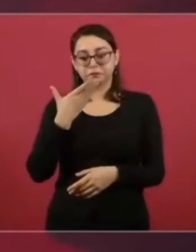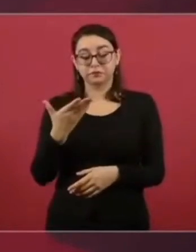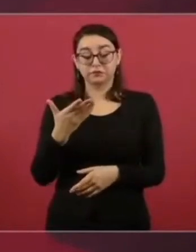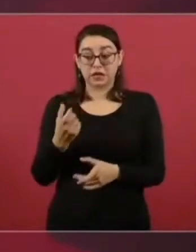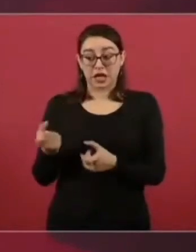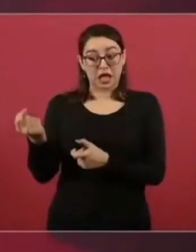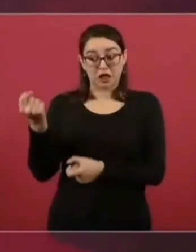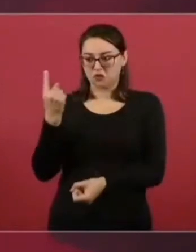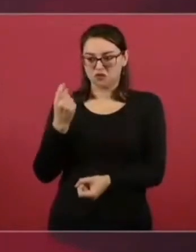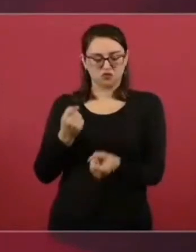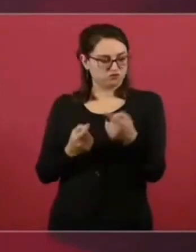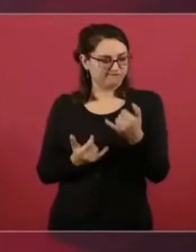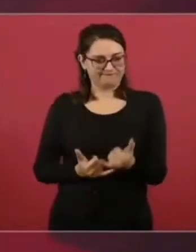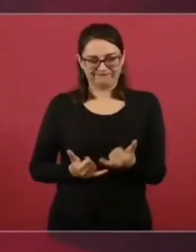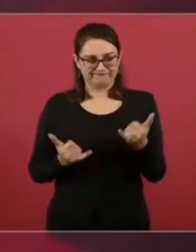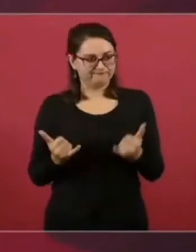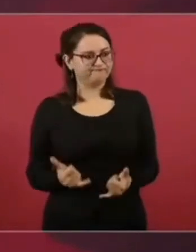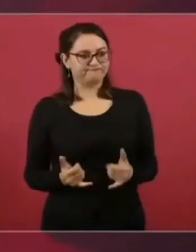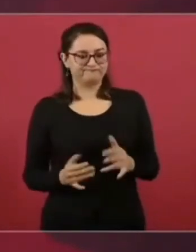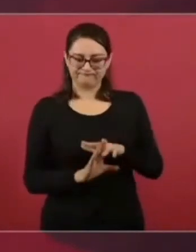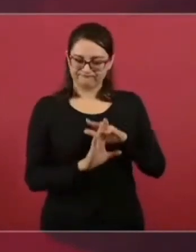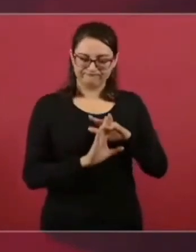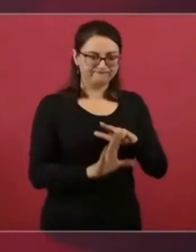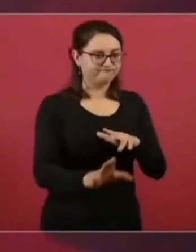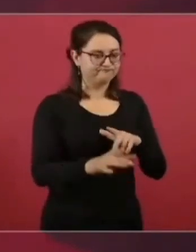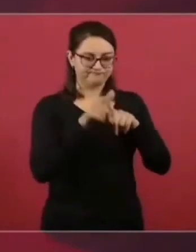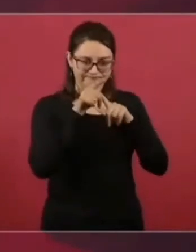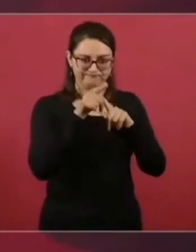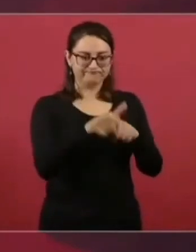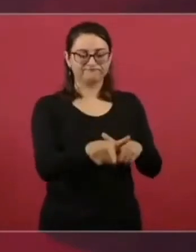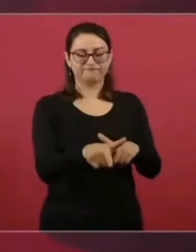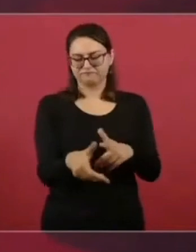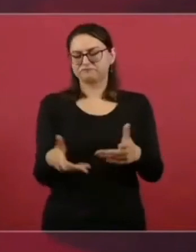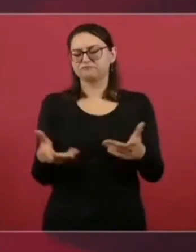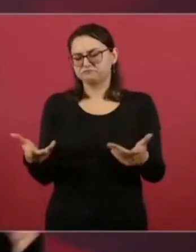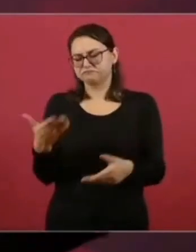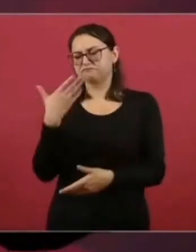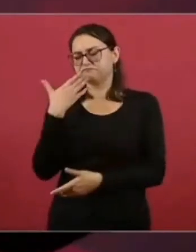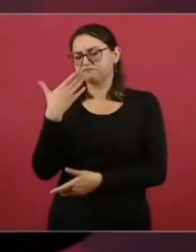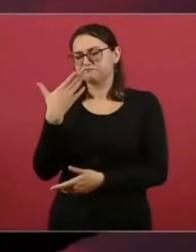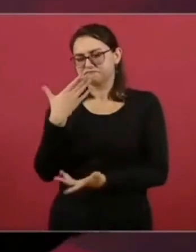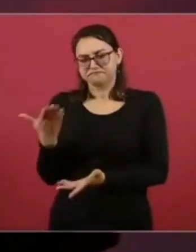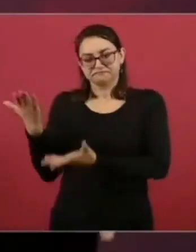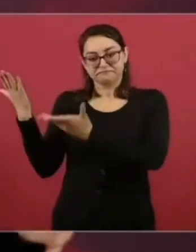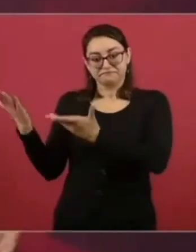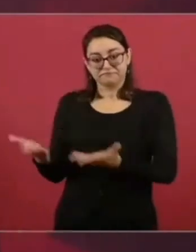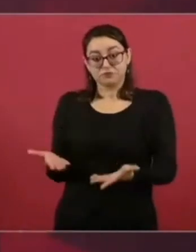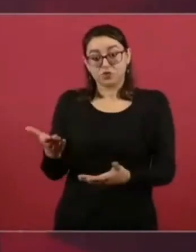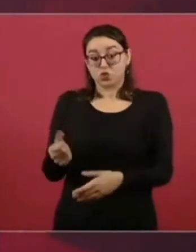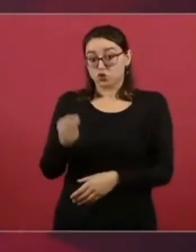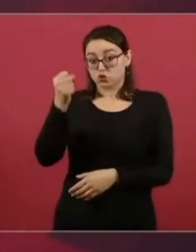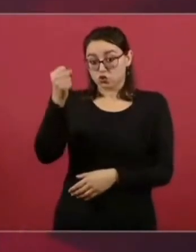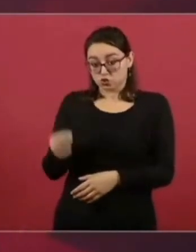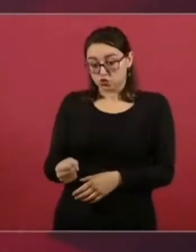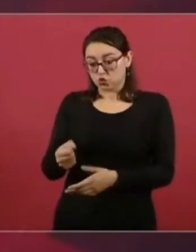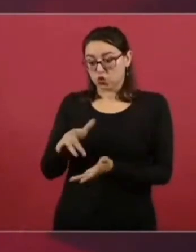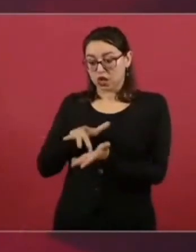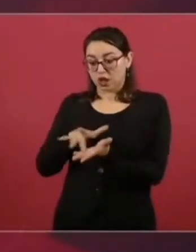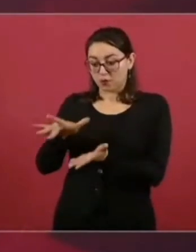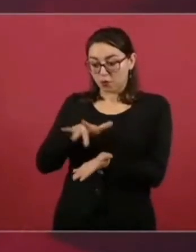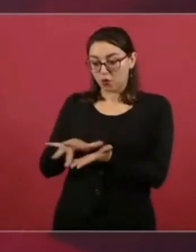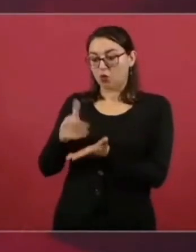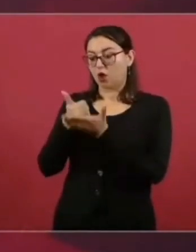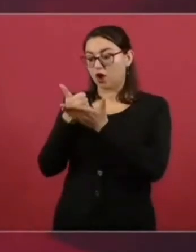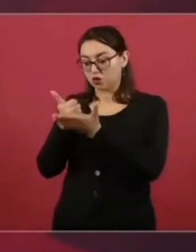migrantes en el sureste, donde hay menos